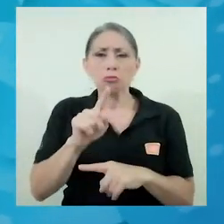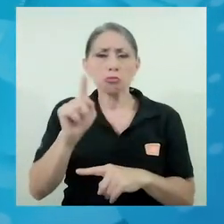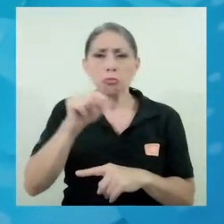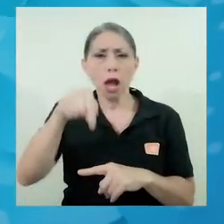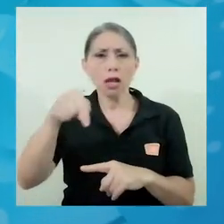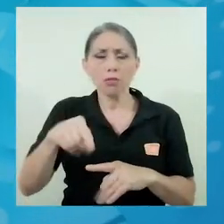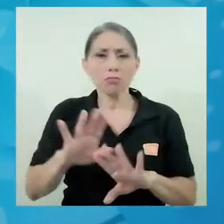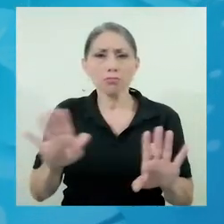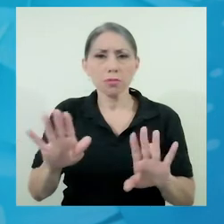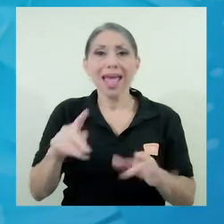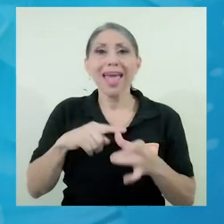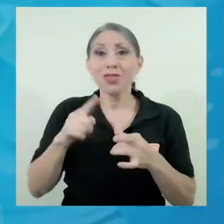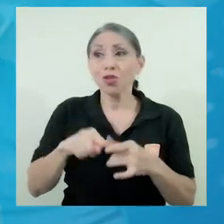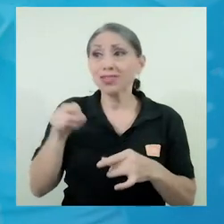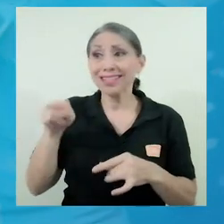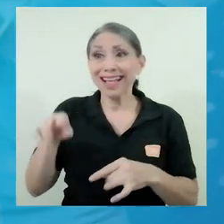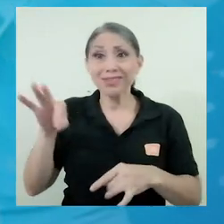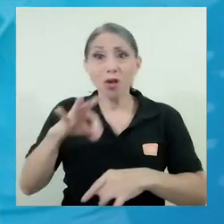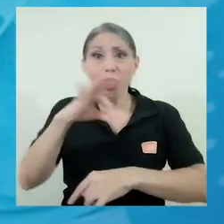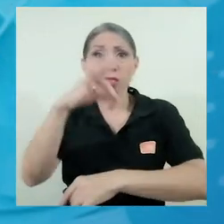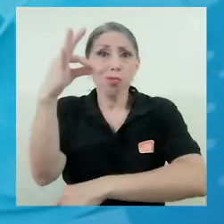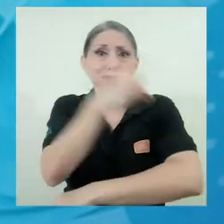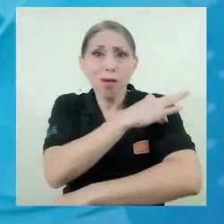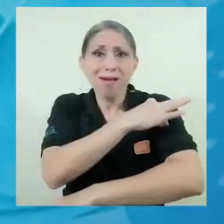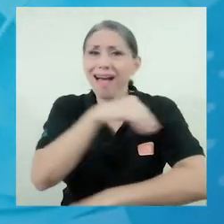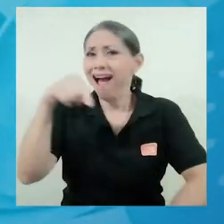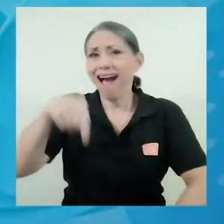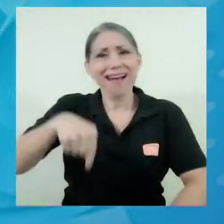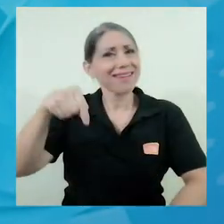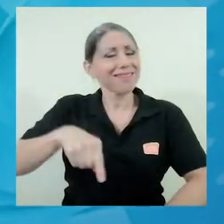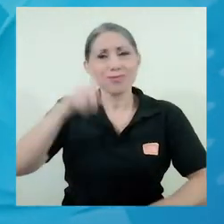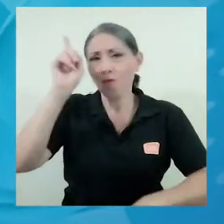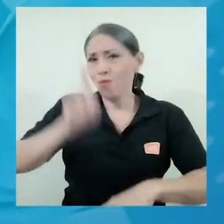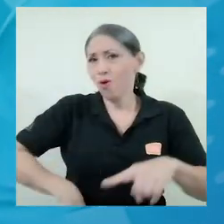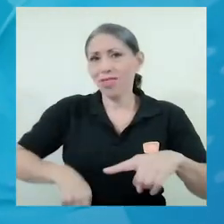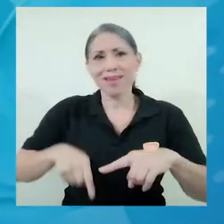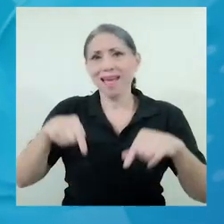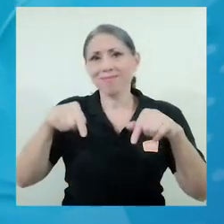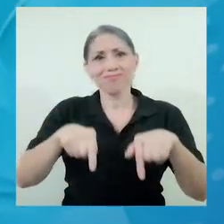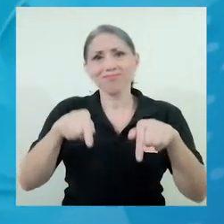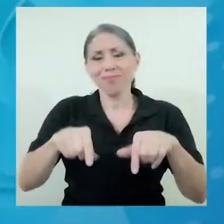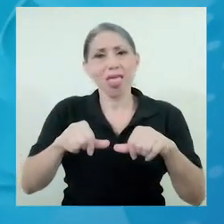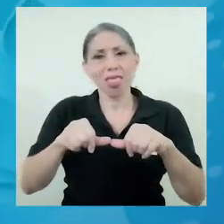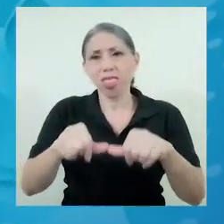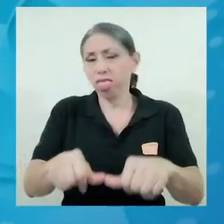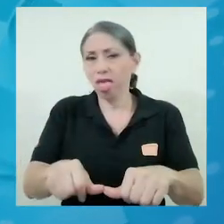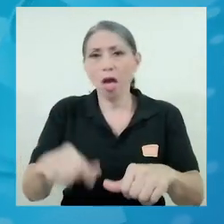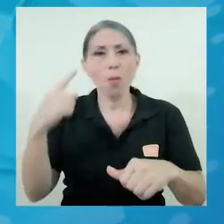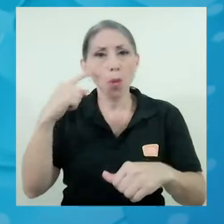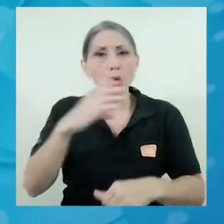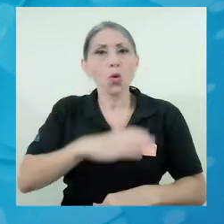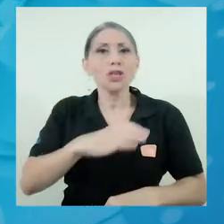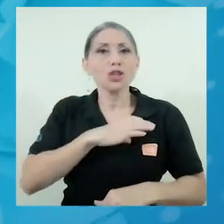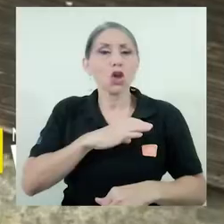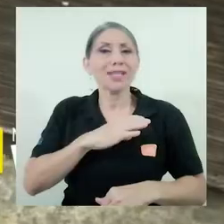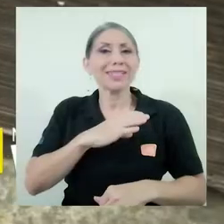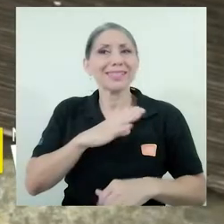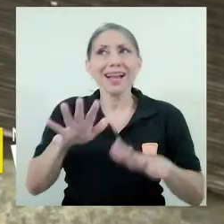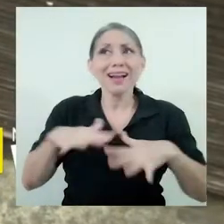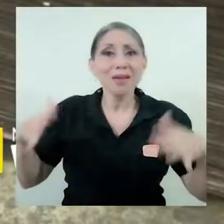entonces son grupos que aquí se verían imposibilitados para vivir por sus condiciones climáticas